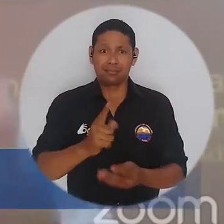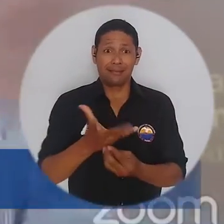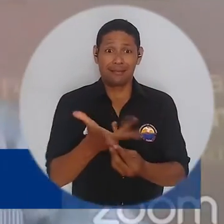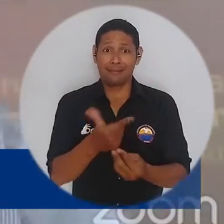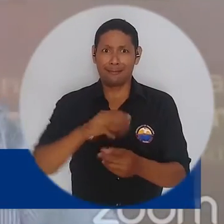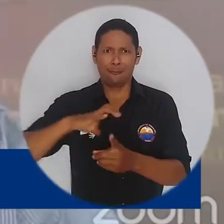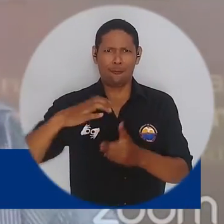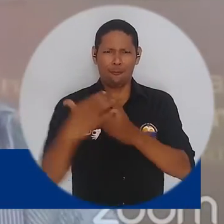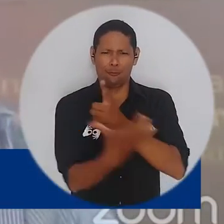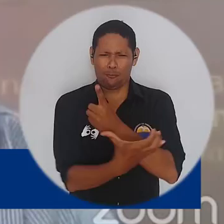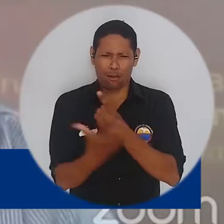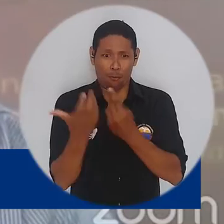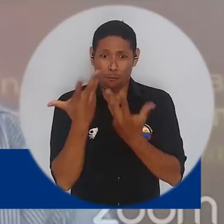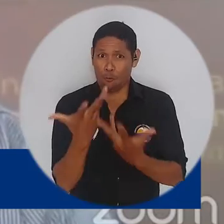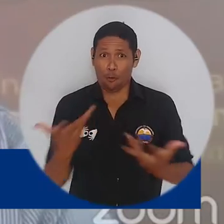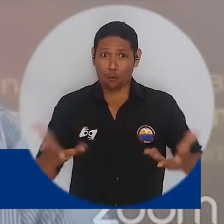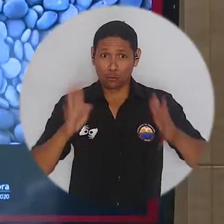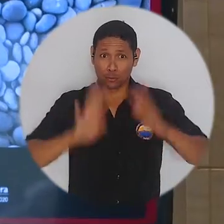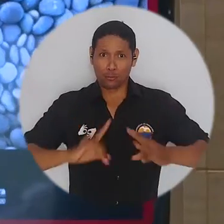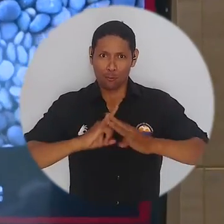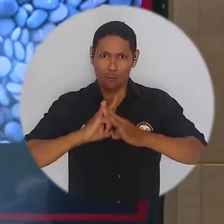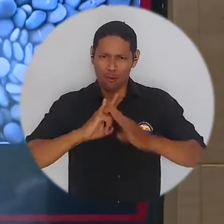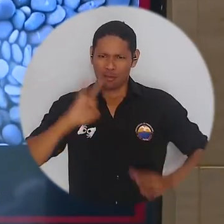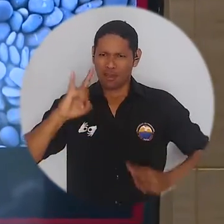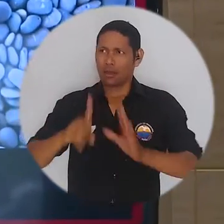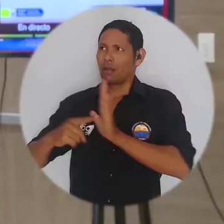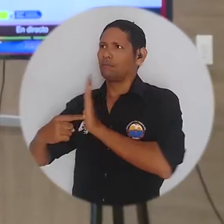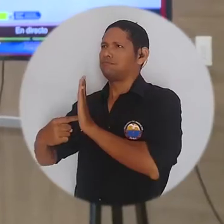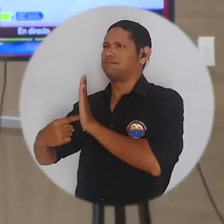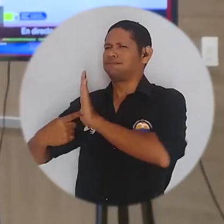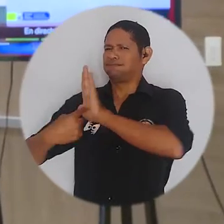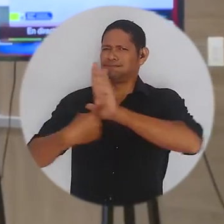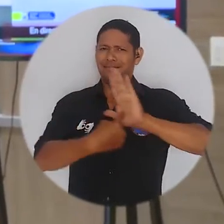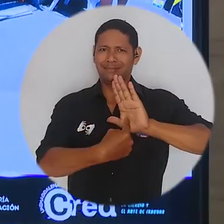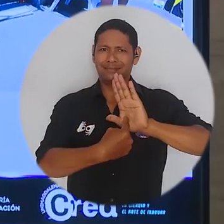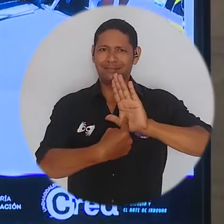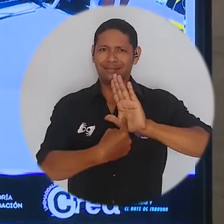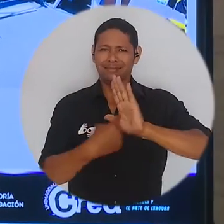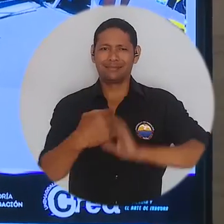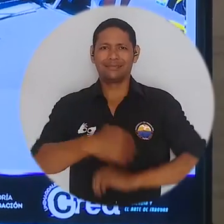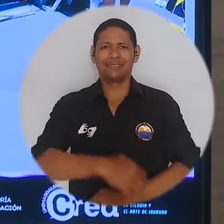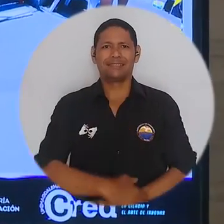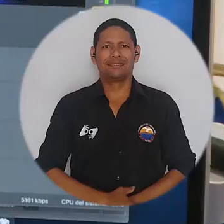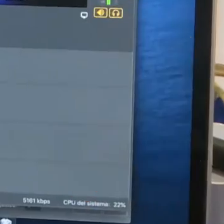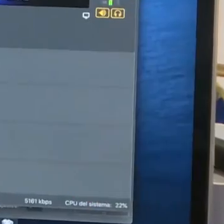cultura, a mostrar todo eso que nos representa como Universidad del Magdalena.